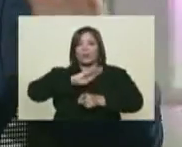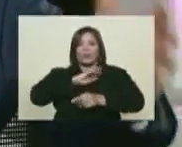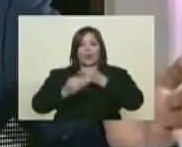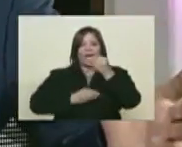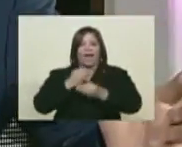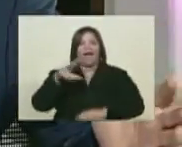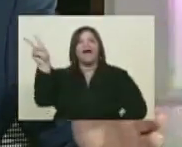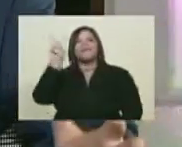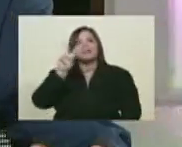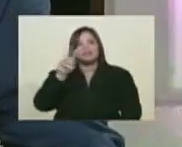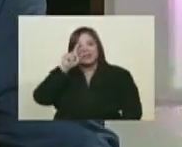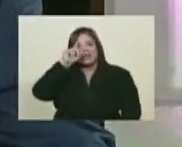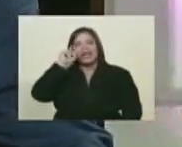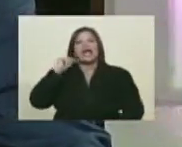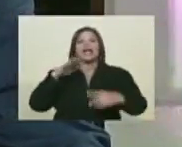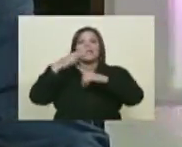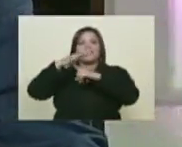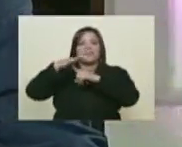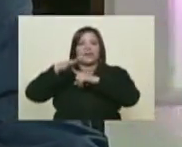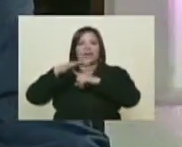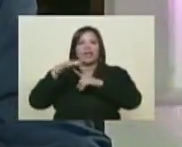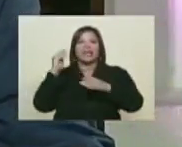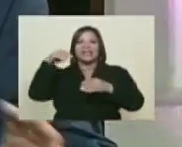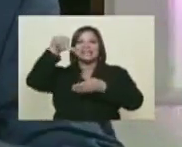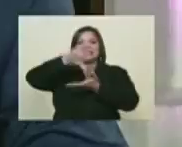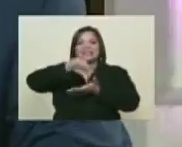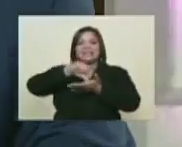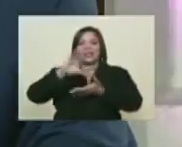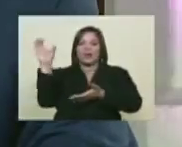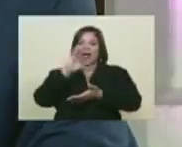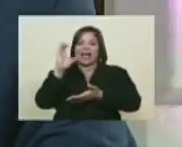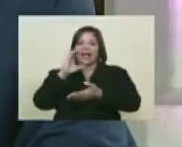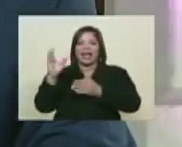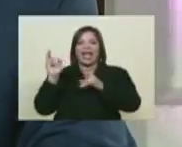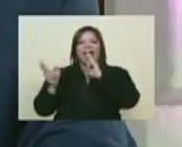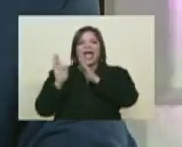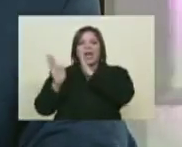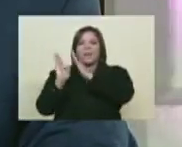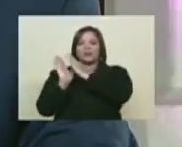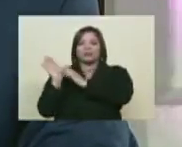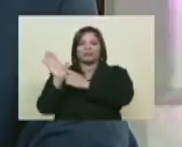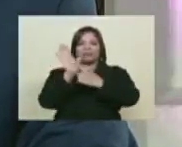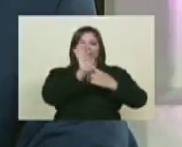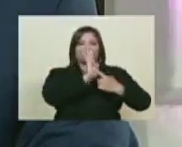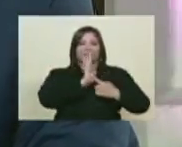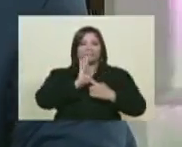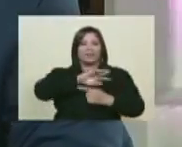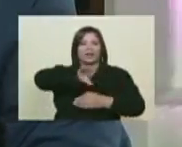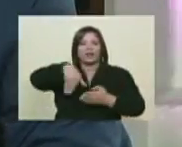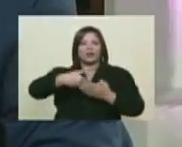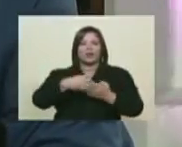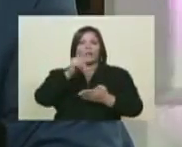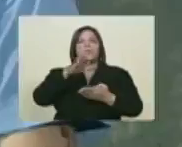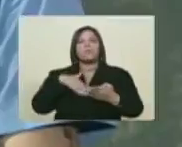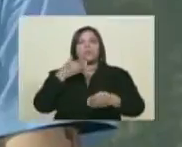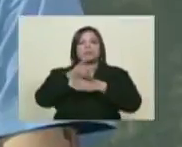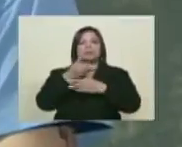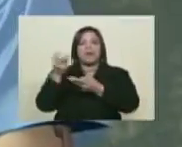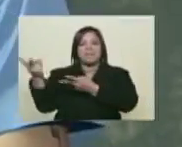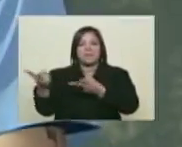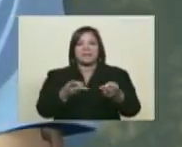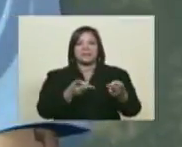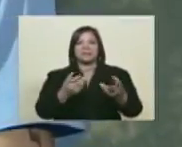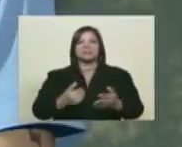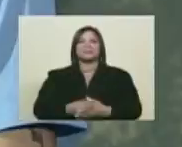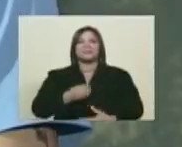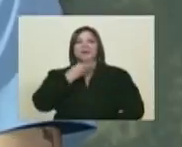Venezuela, aquí en la Filben y en el centro de Caracas, esta exposición a la disposición de todas y todos ustedes. Bienvenido, Alejandro.